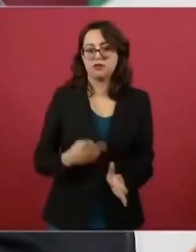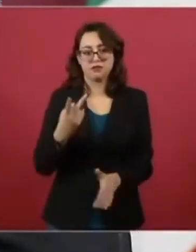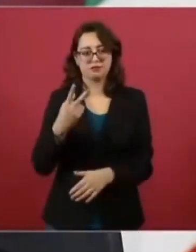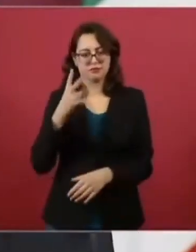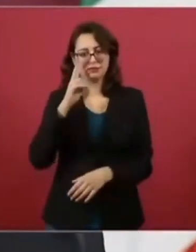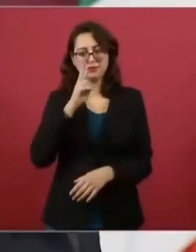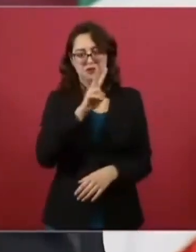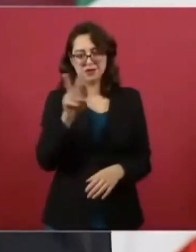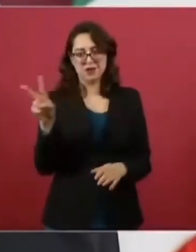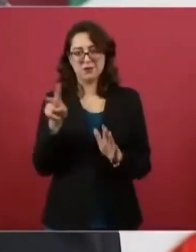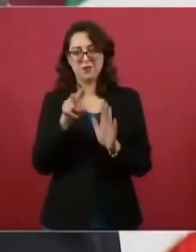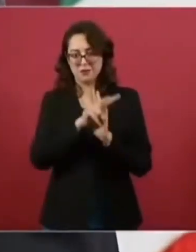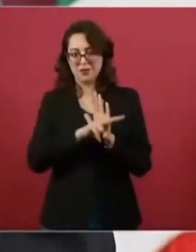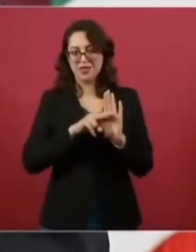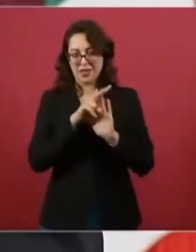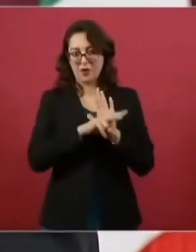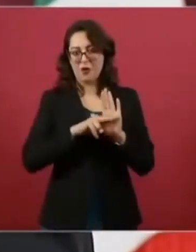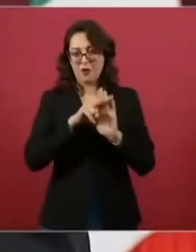ellos son,